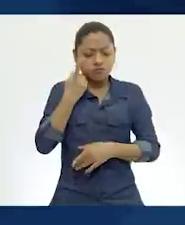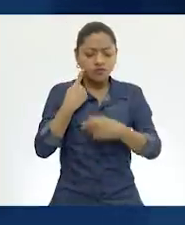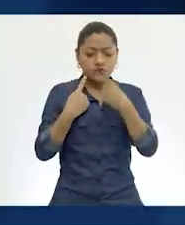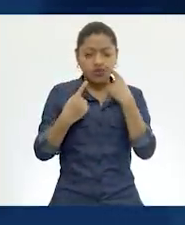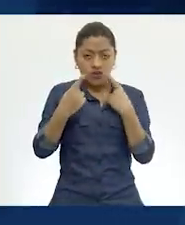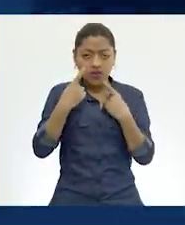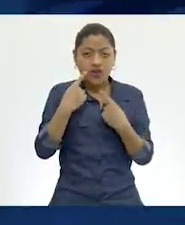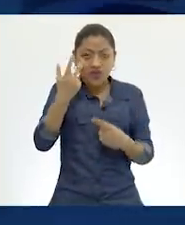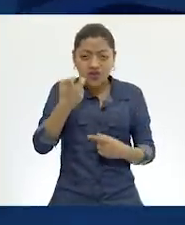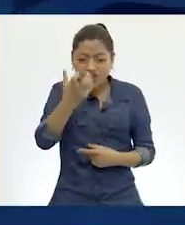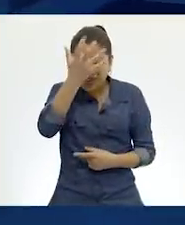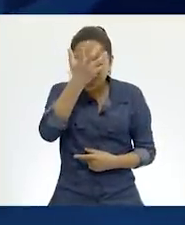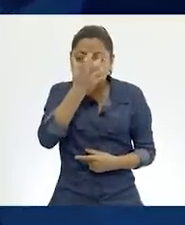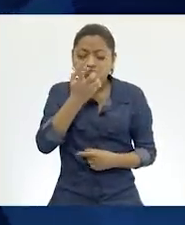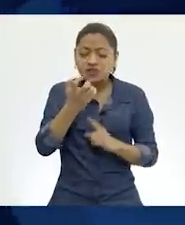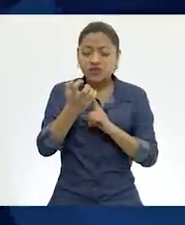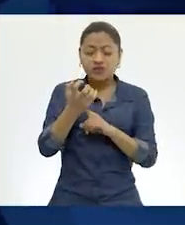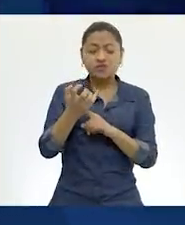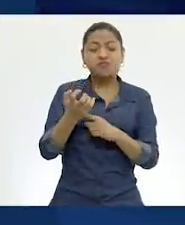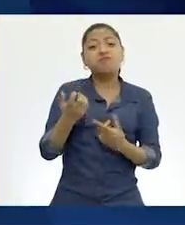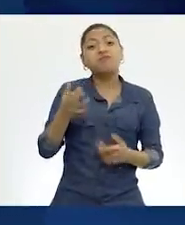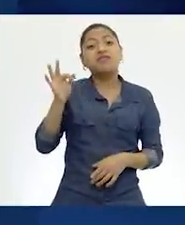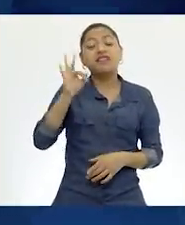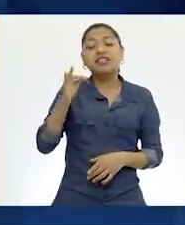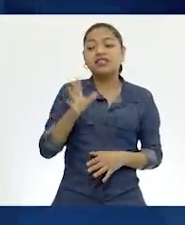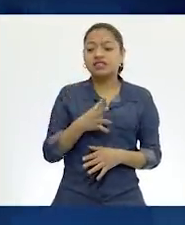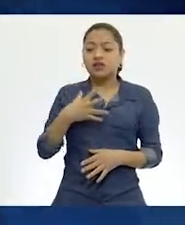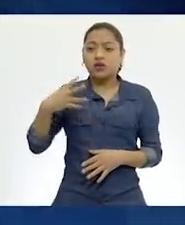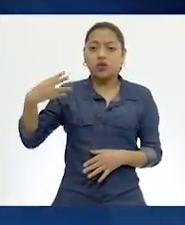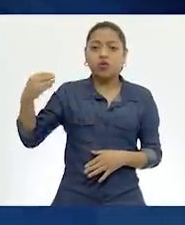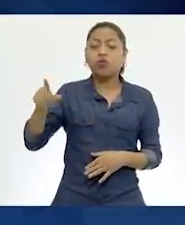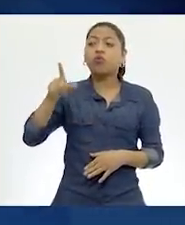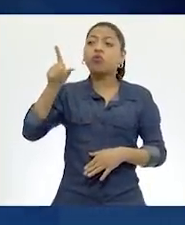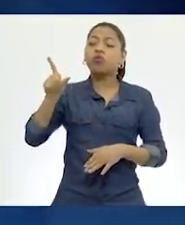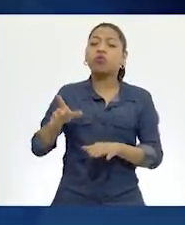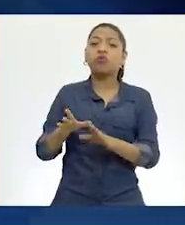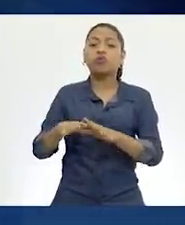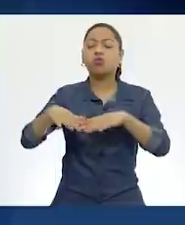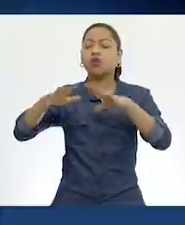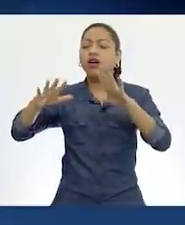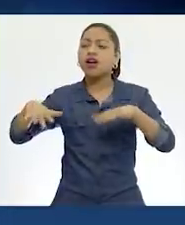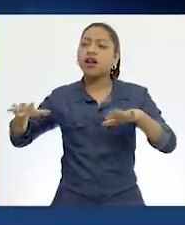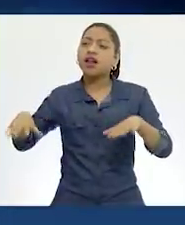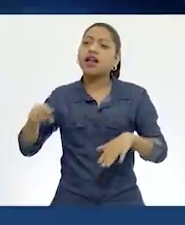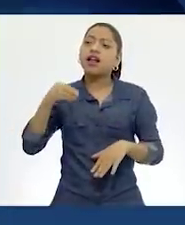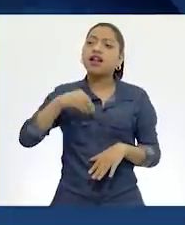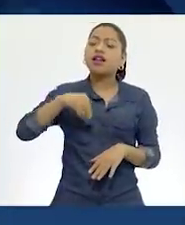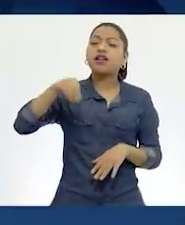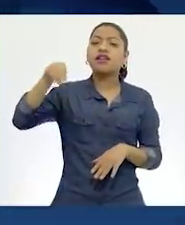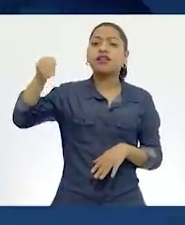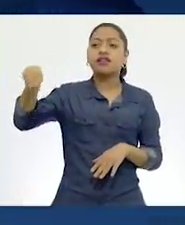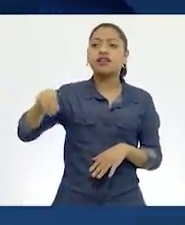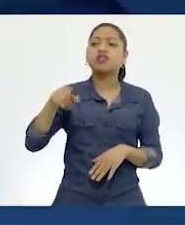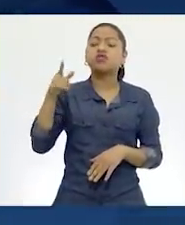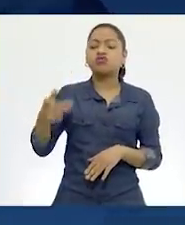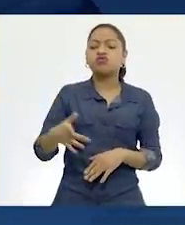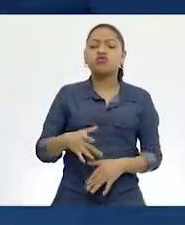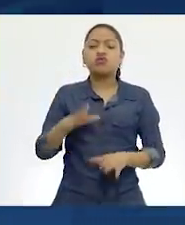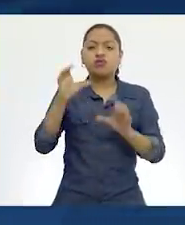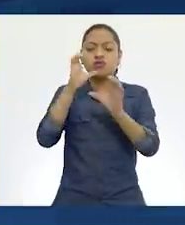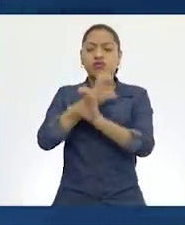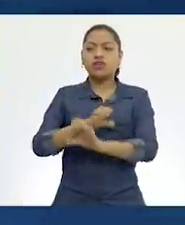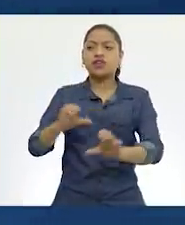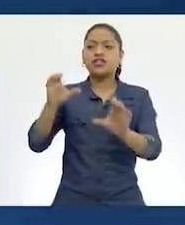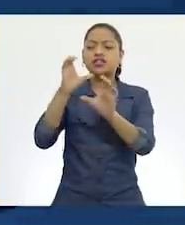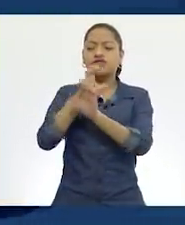Dicen que te fuiste a ver el mar. Que cantando ibas la canción del hombre que desea ser olvidado y